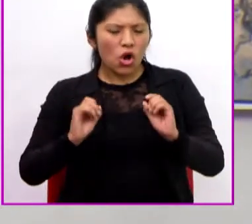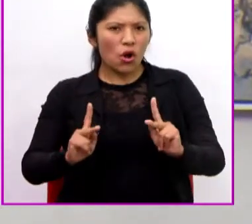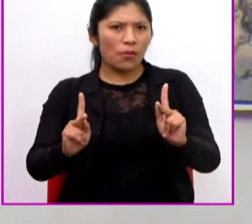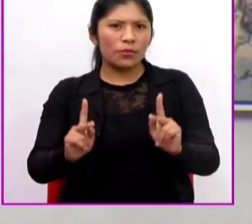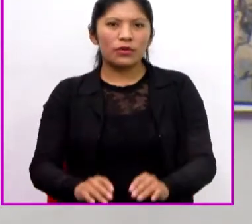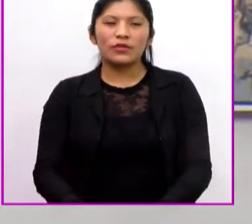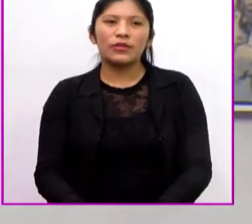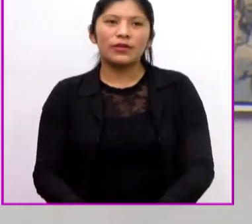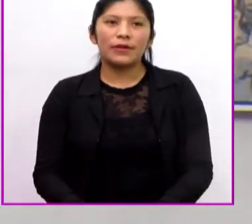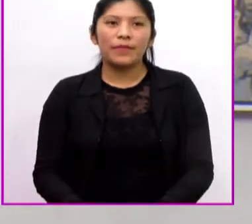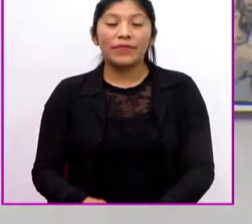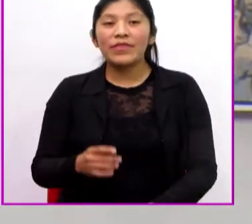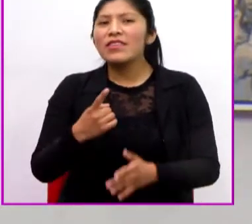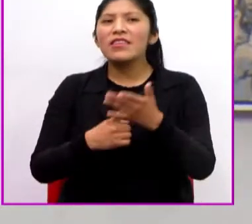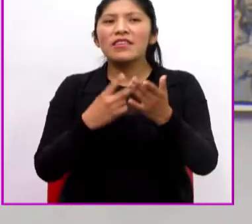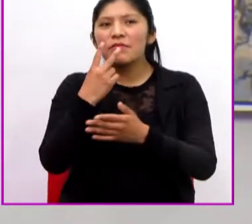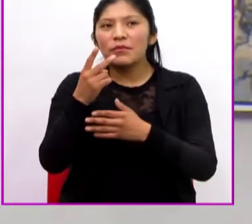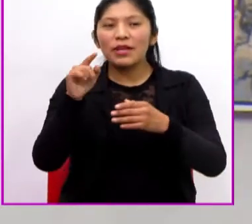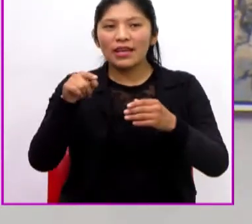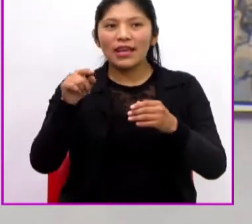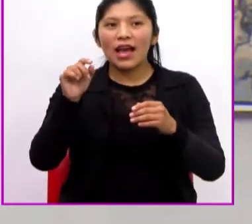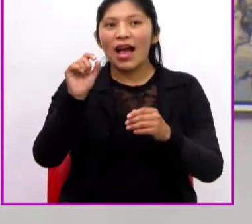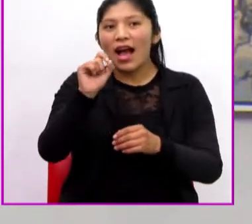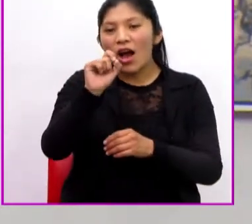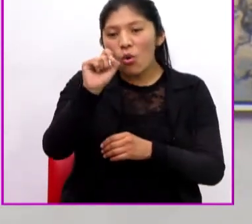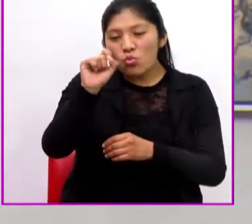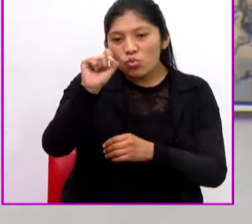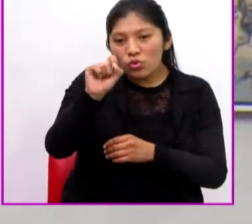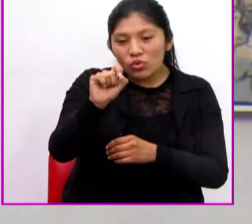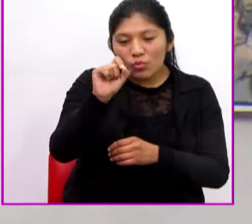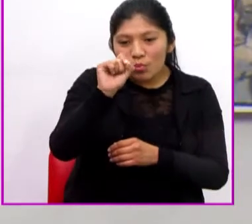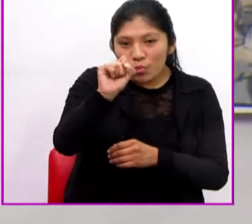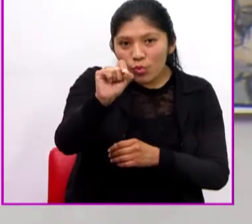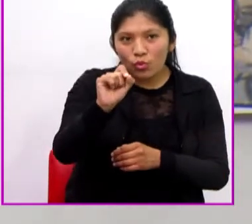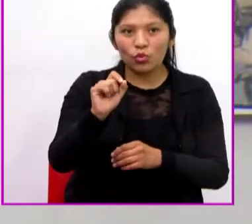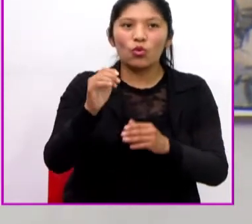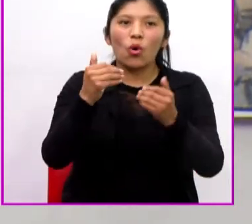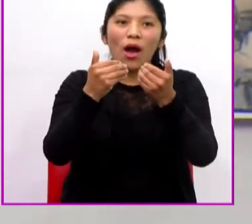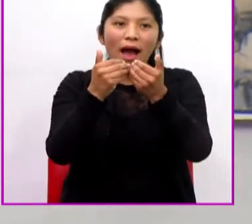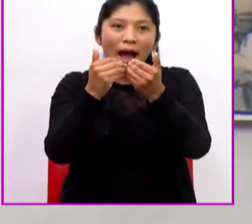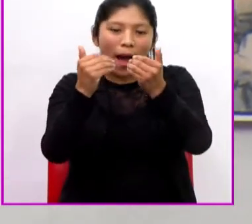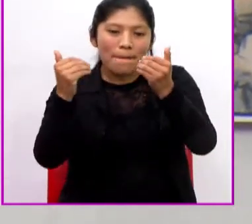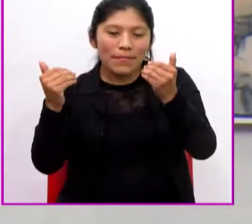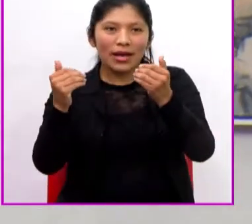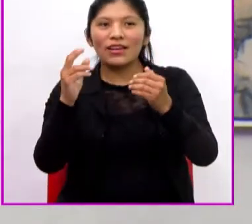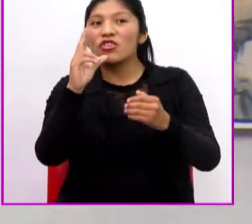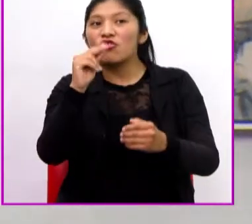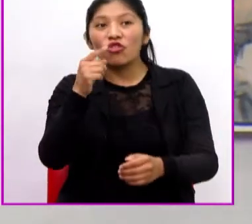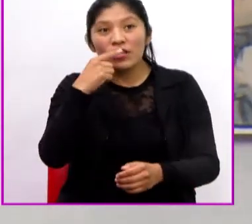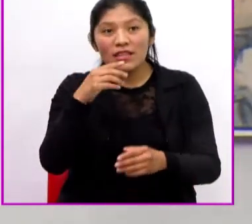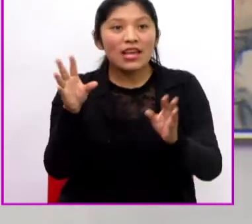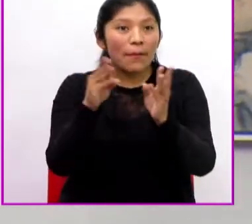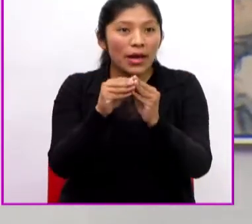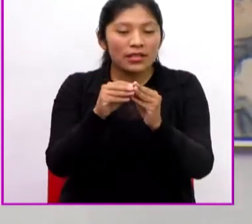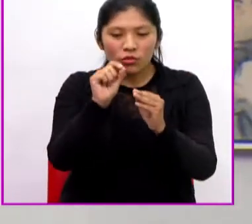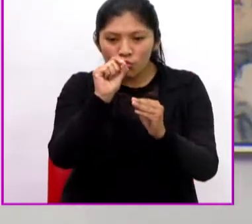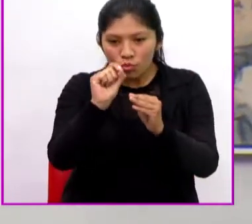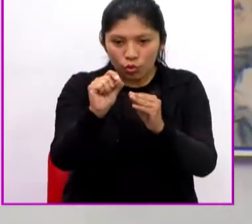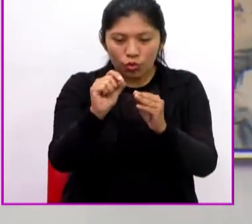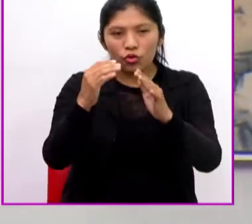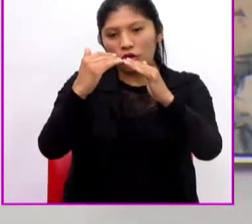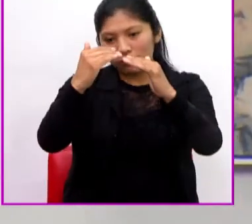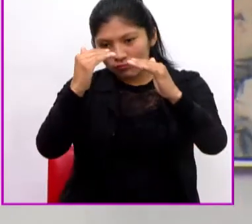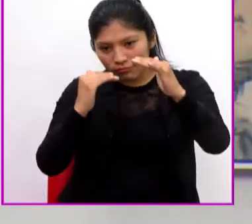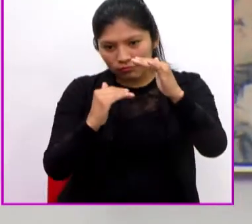¿Qué vemos aquí? Un signo de puntuación. El punto. El punto aparte. Está diciendo, no se diga más. Estamos yendo a una